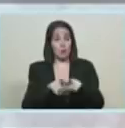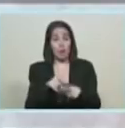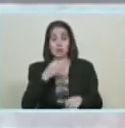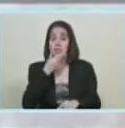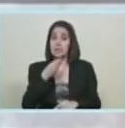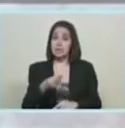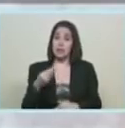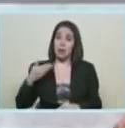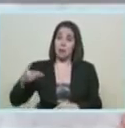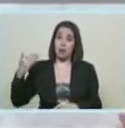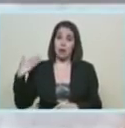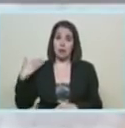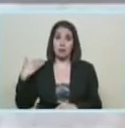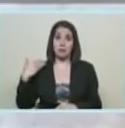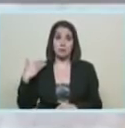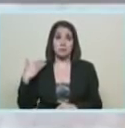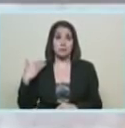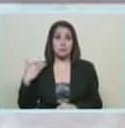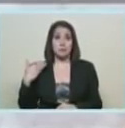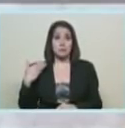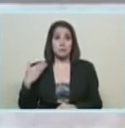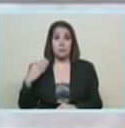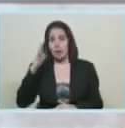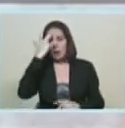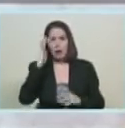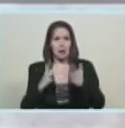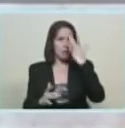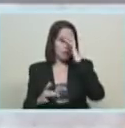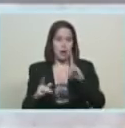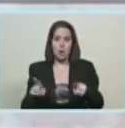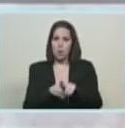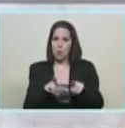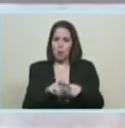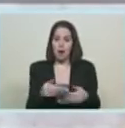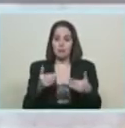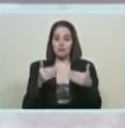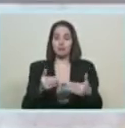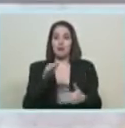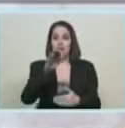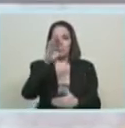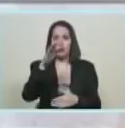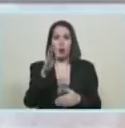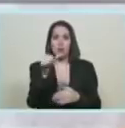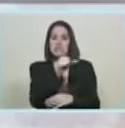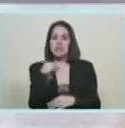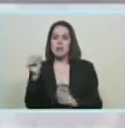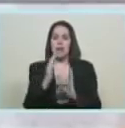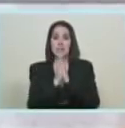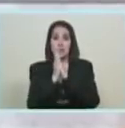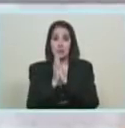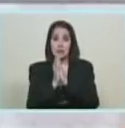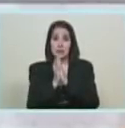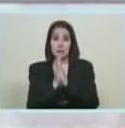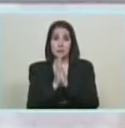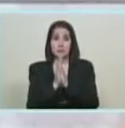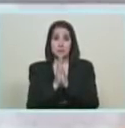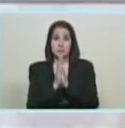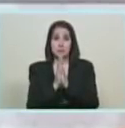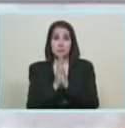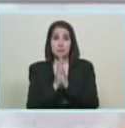diciembre pasado, en las Navidades, en Carnavales, como lo vamos a hacer en las futuras Semanas Santas, ahora, dentro de